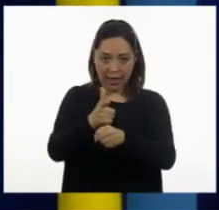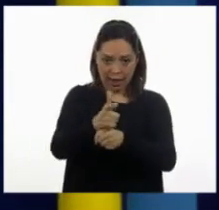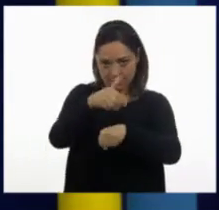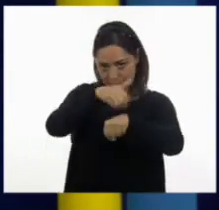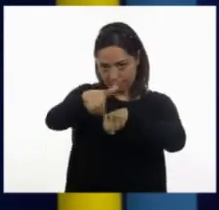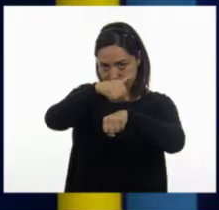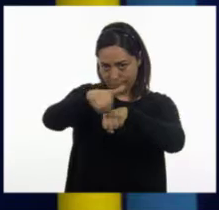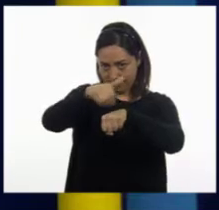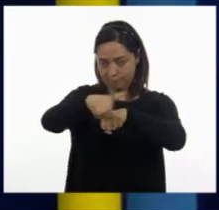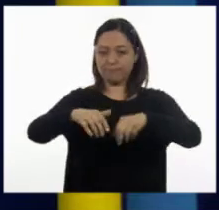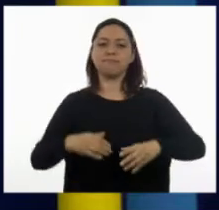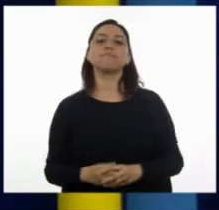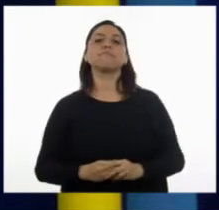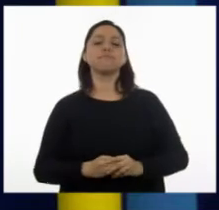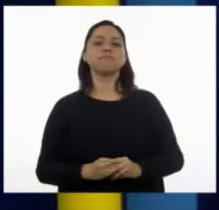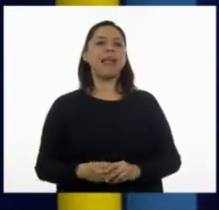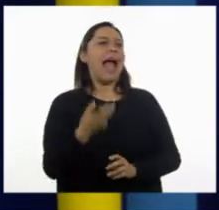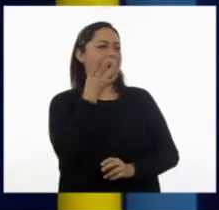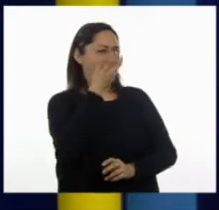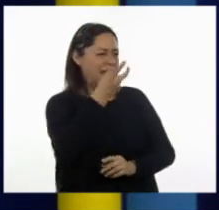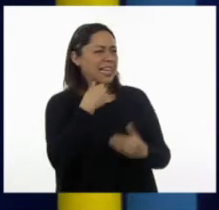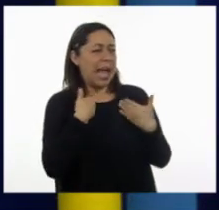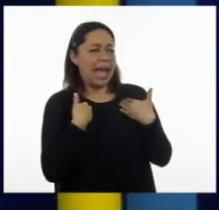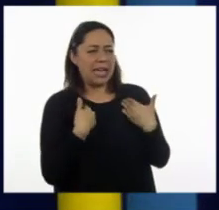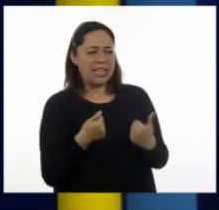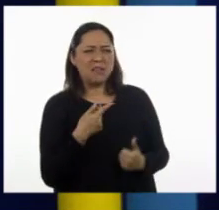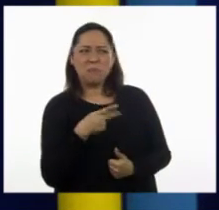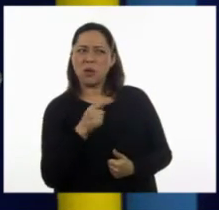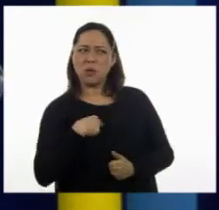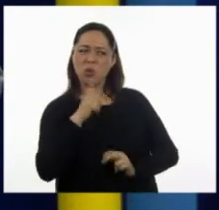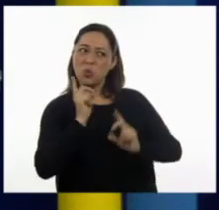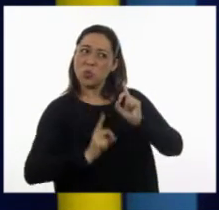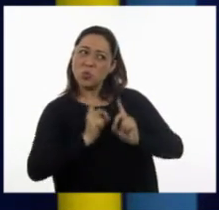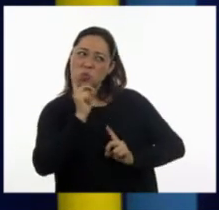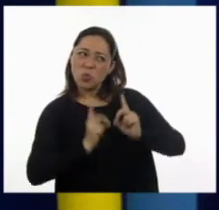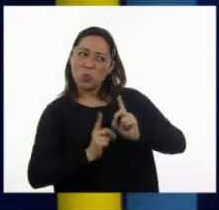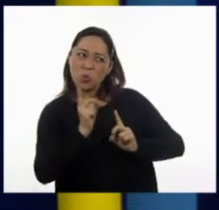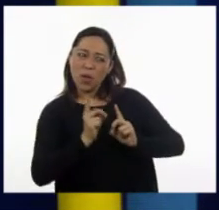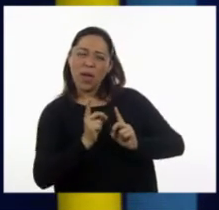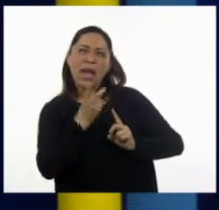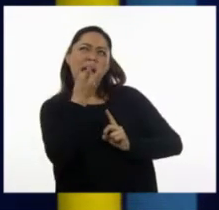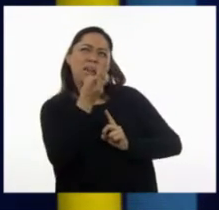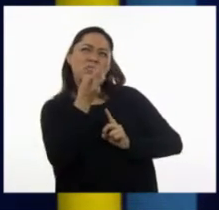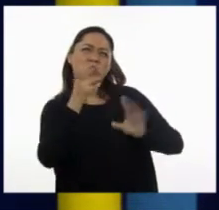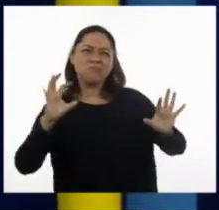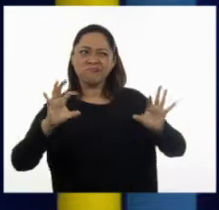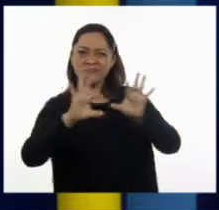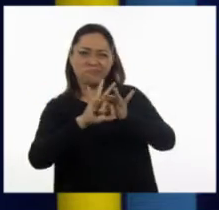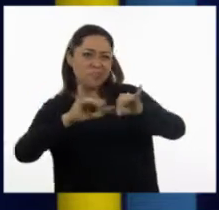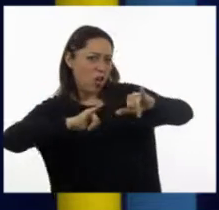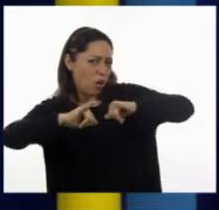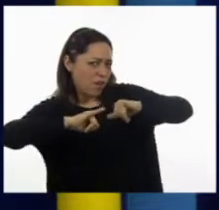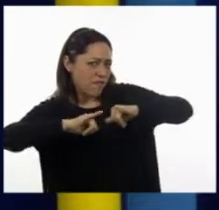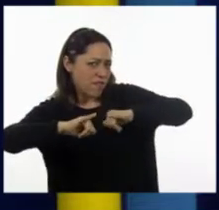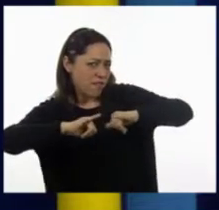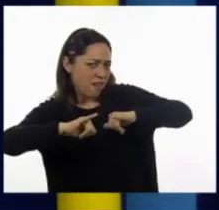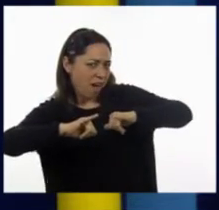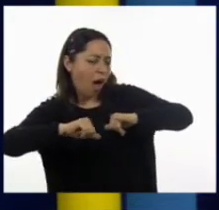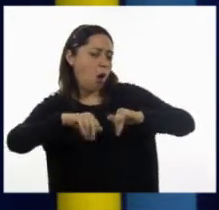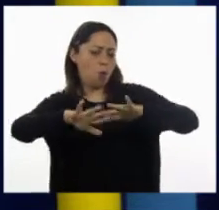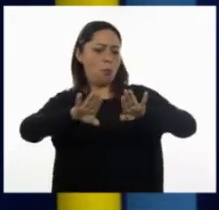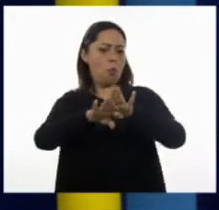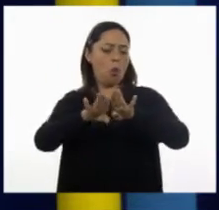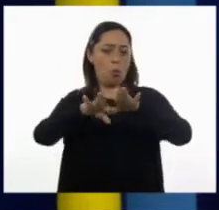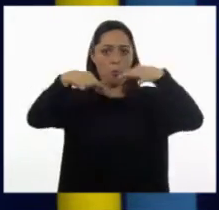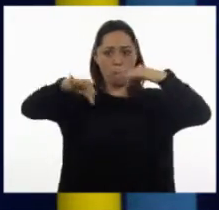Todo suena muy bien, pero Gaby, yo tengo una duda. ¿Eso no sería un contenido más bien para geografía? O sea, saber utilizar los